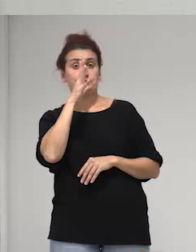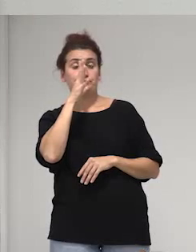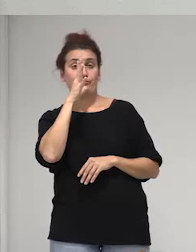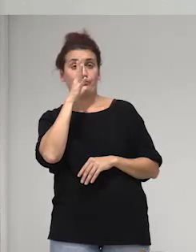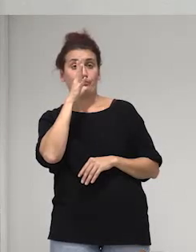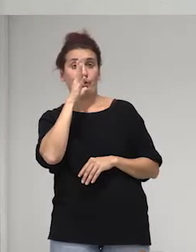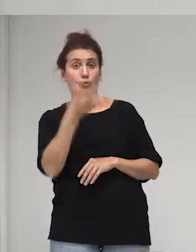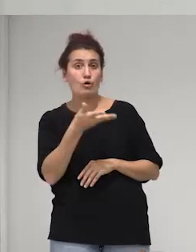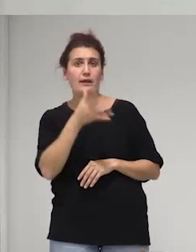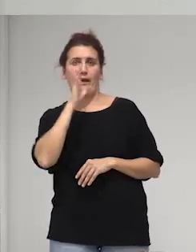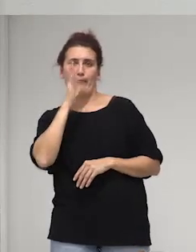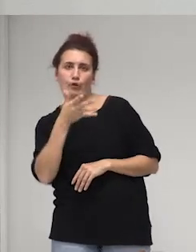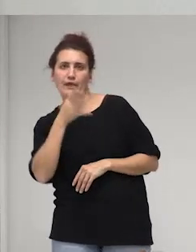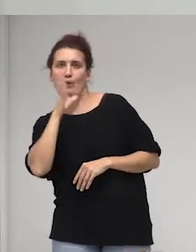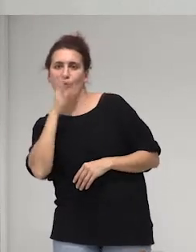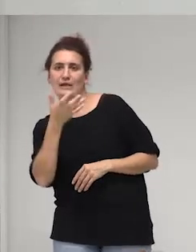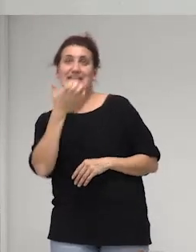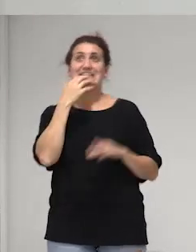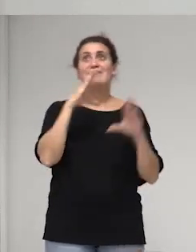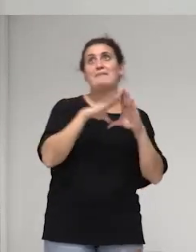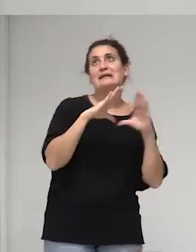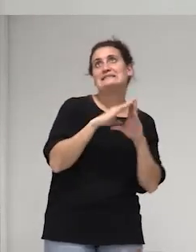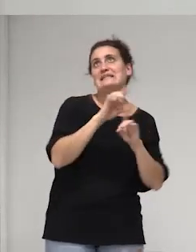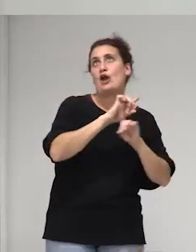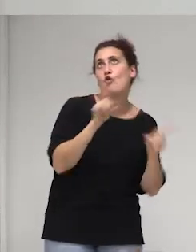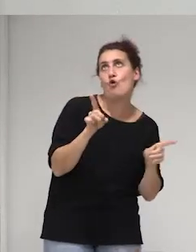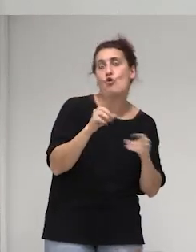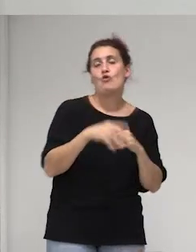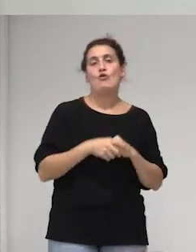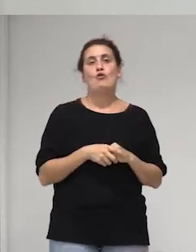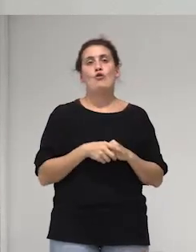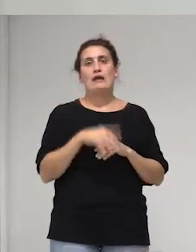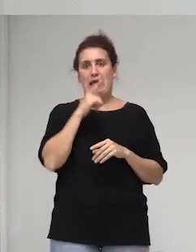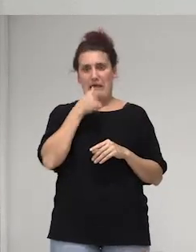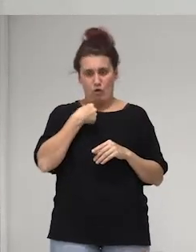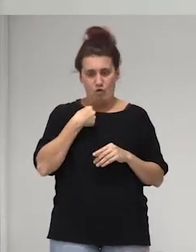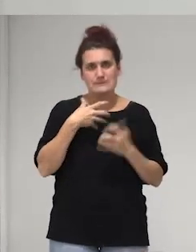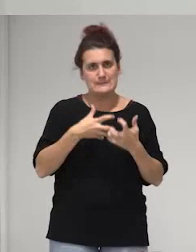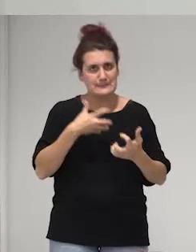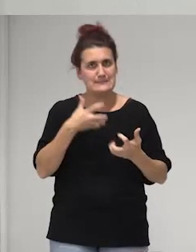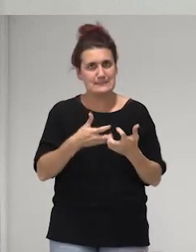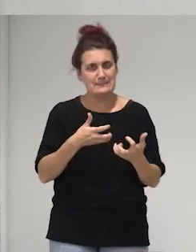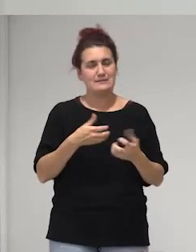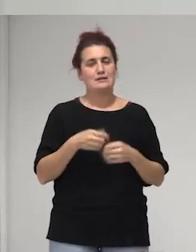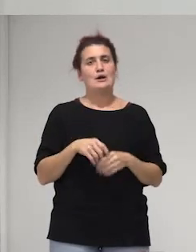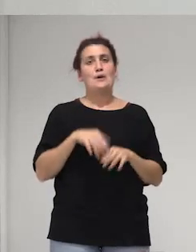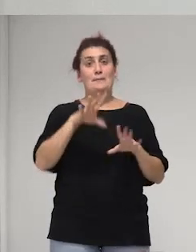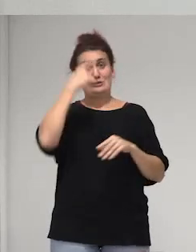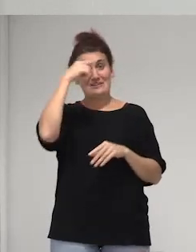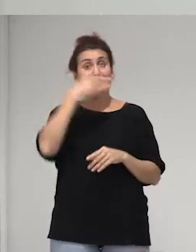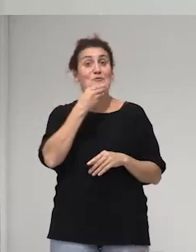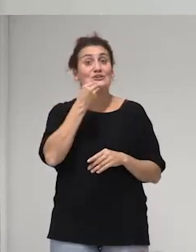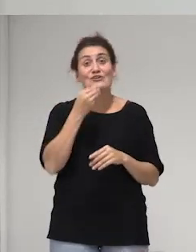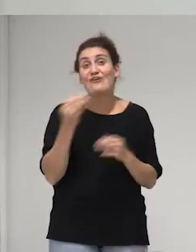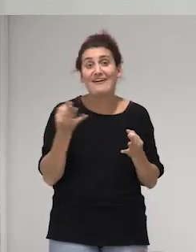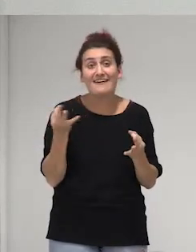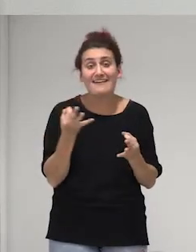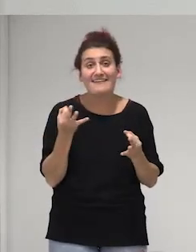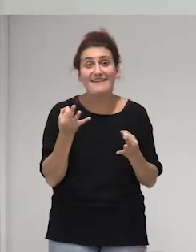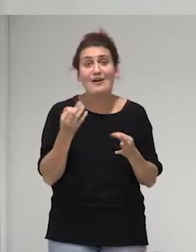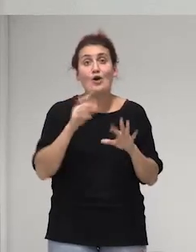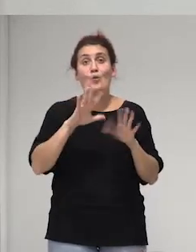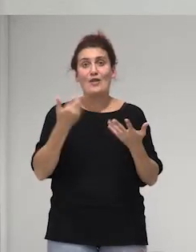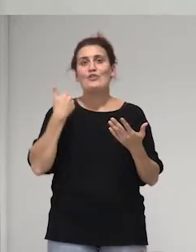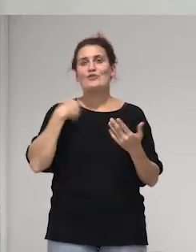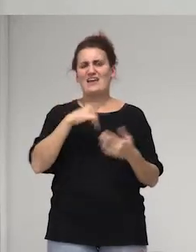¿por qué? si sos feminista no y ahí ando pero ¿saben qué es lo más bonito? cuando